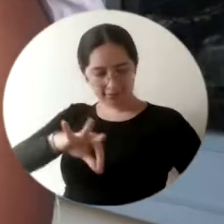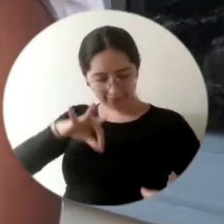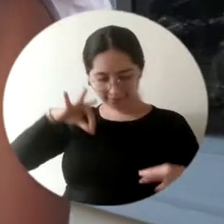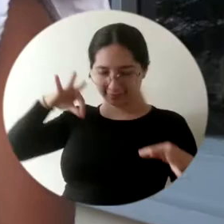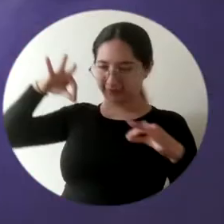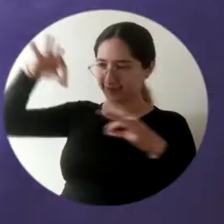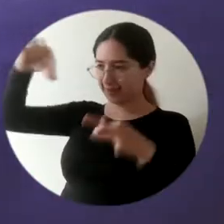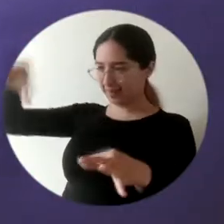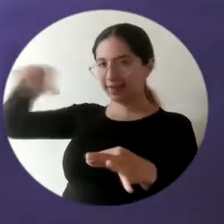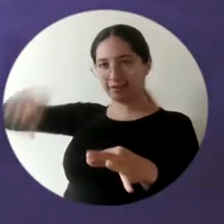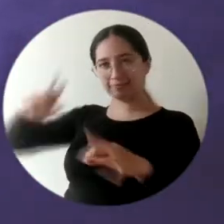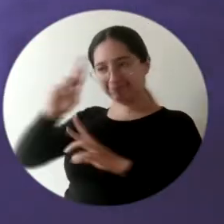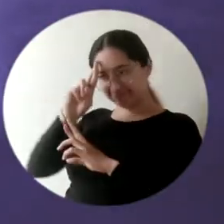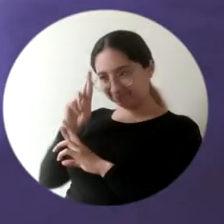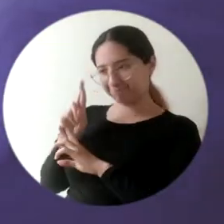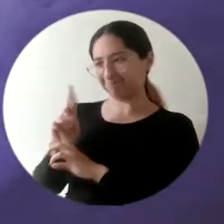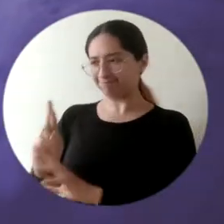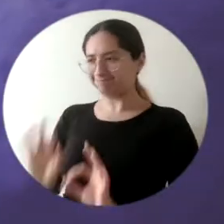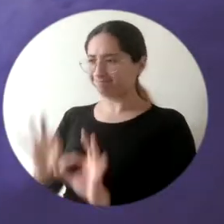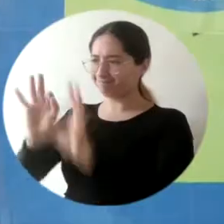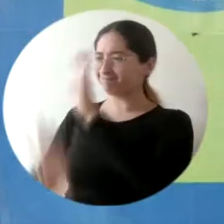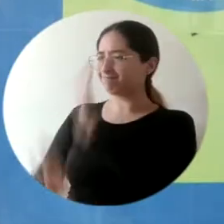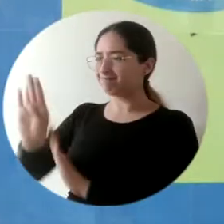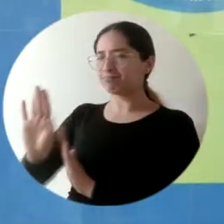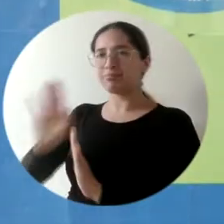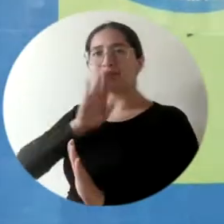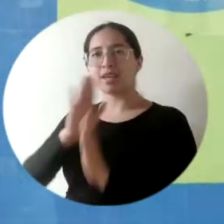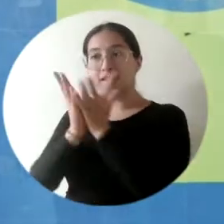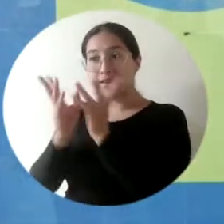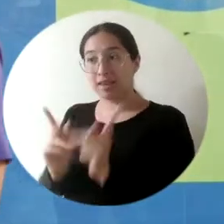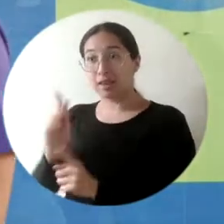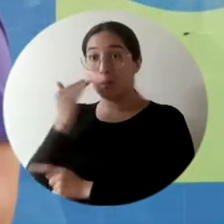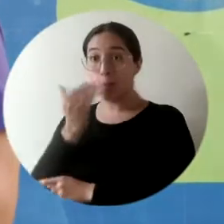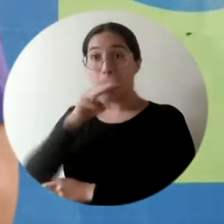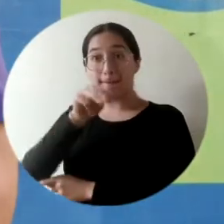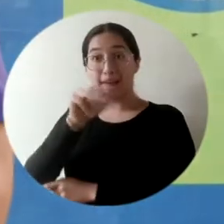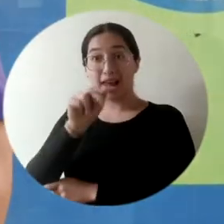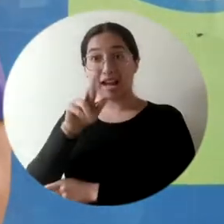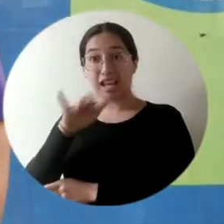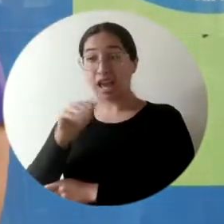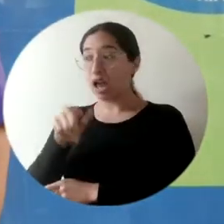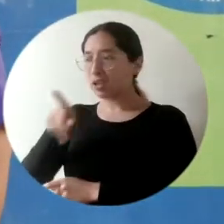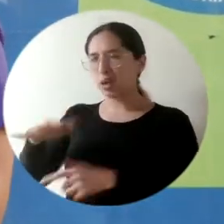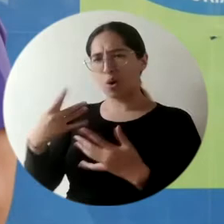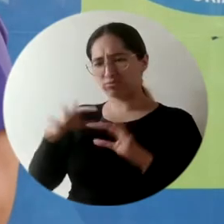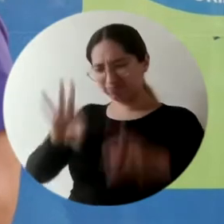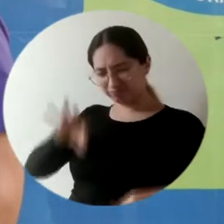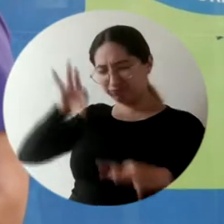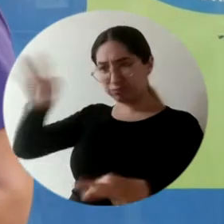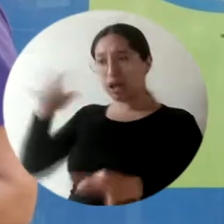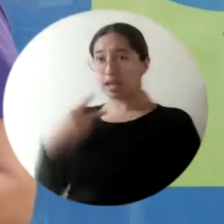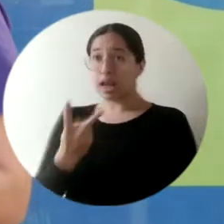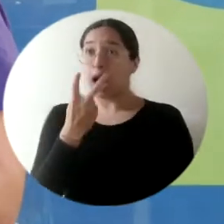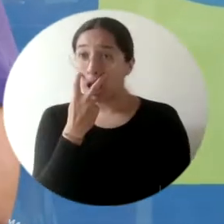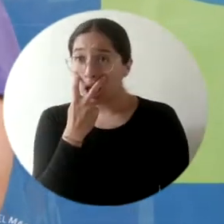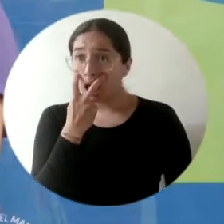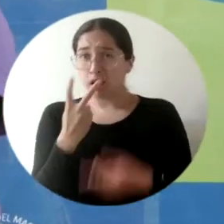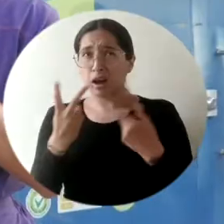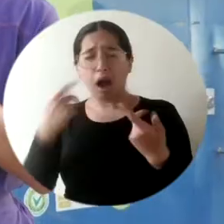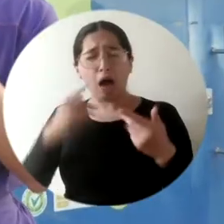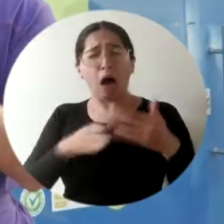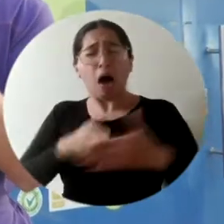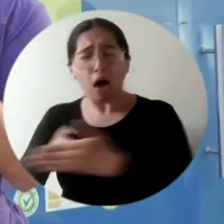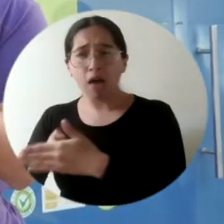mención de honor la perseverancia, resiliencia y desempeño sobresaliente de estudiantes como María Carmona Bayona, quien ha demostrado que su